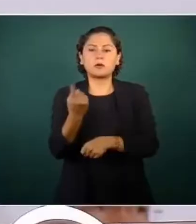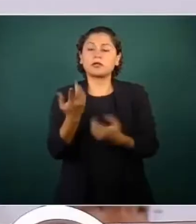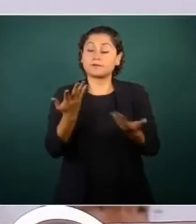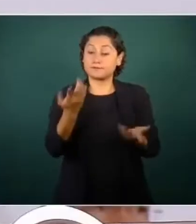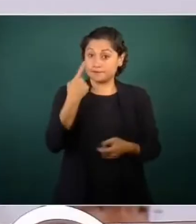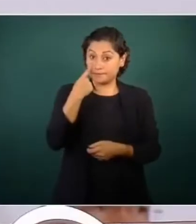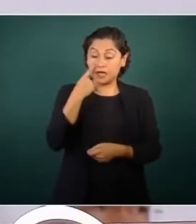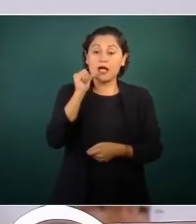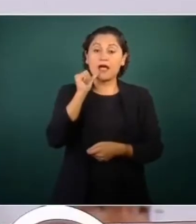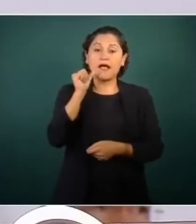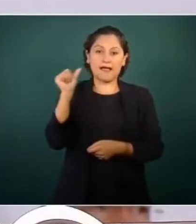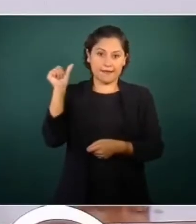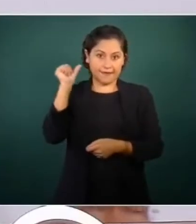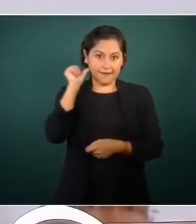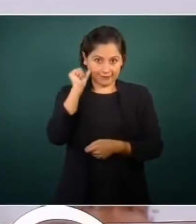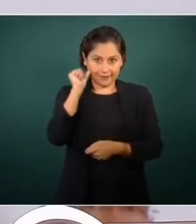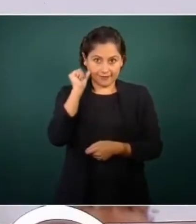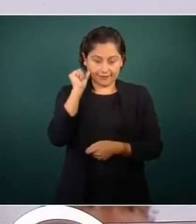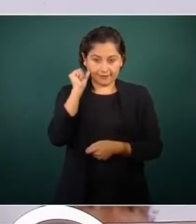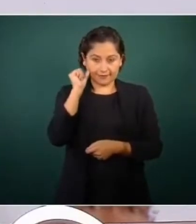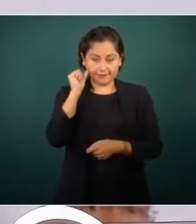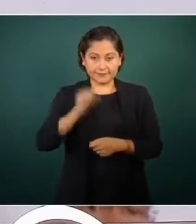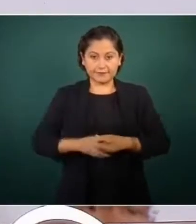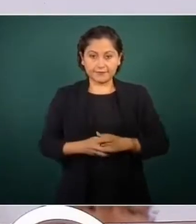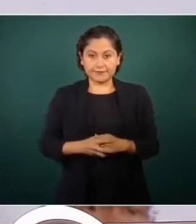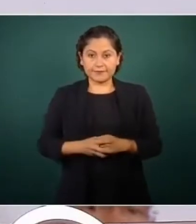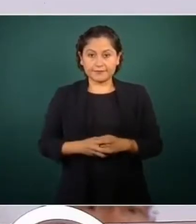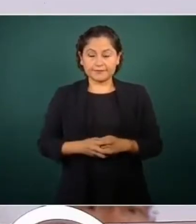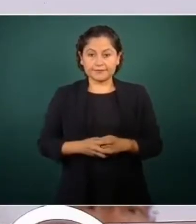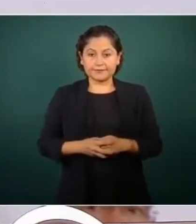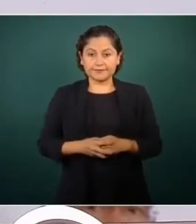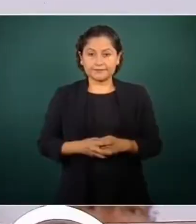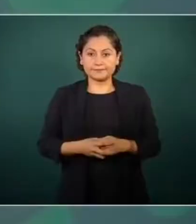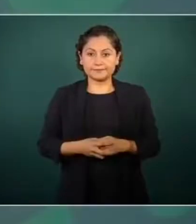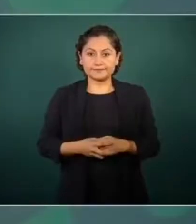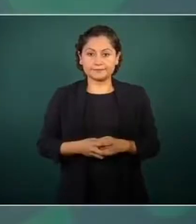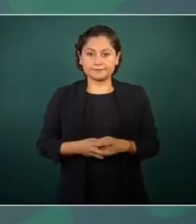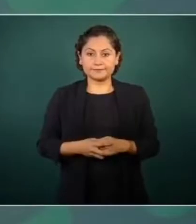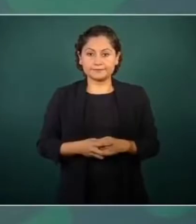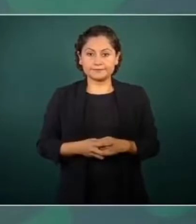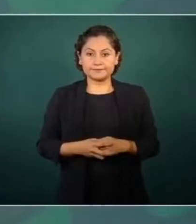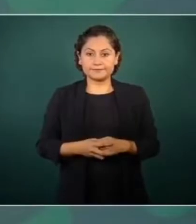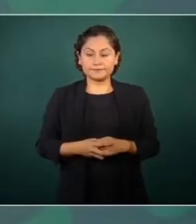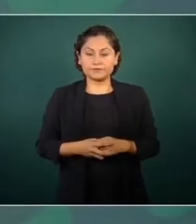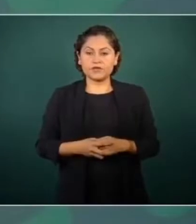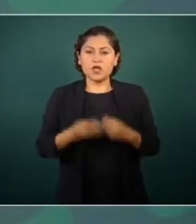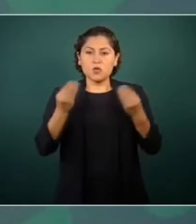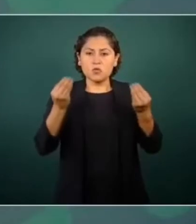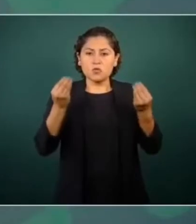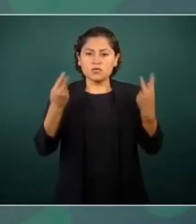nos recibió mucha gente